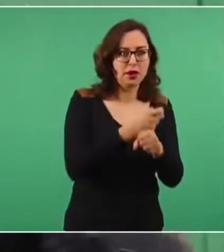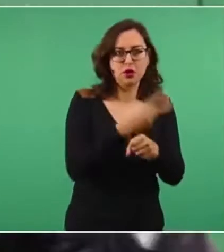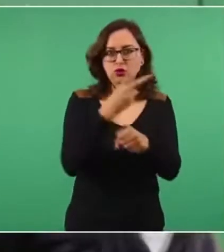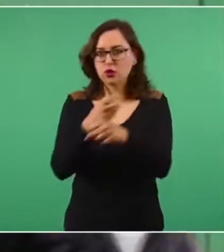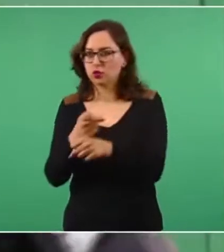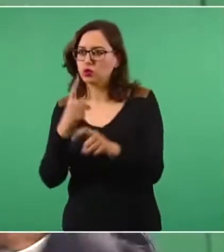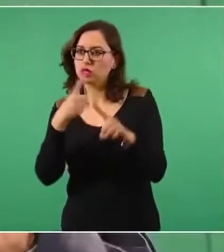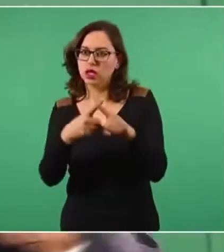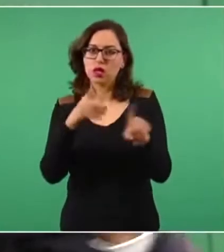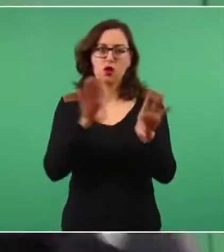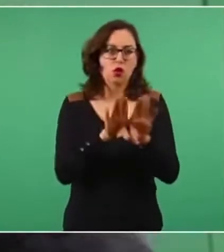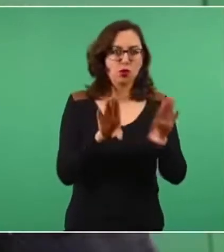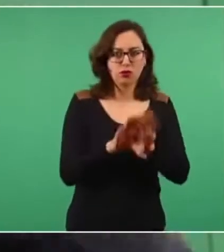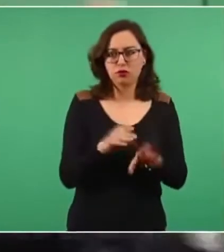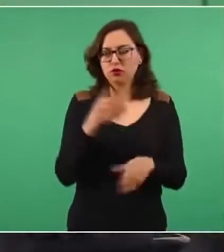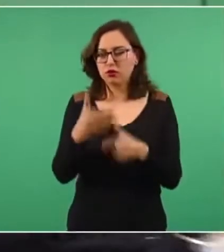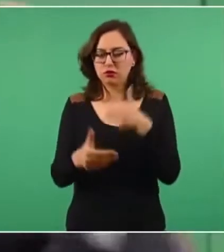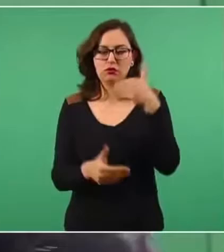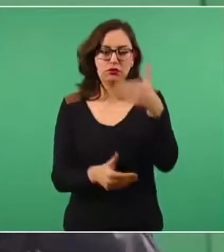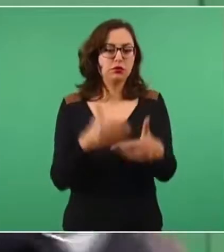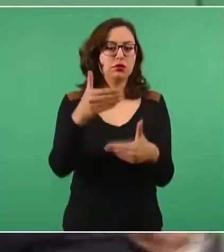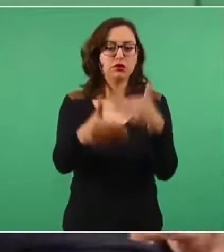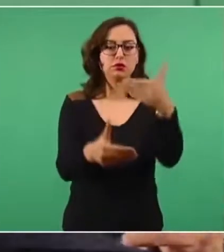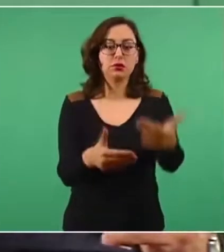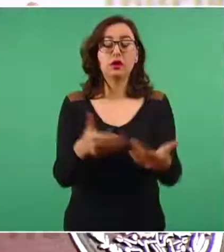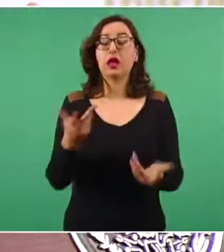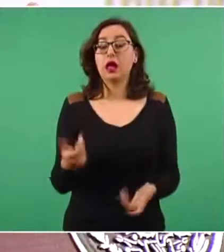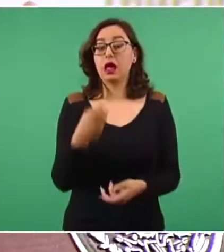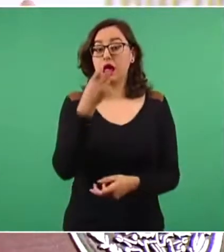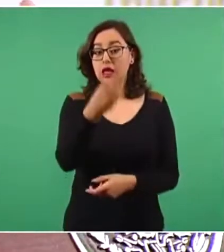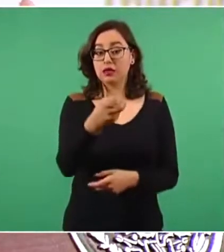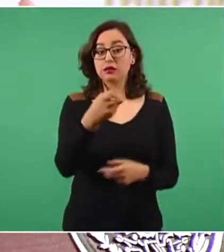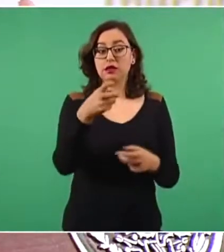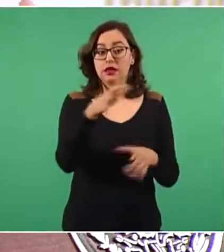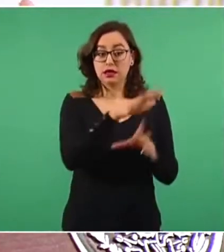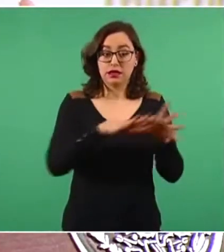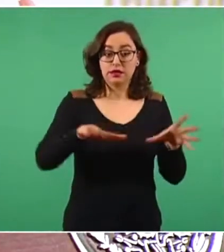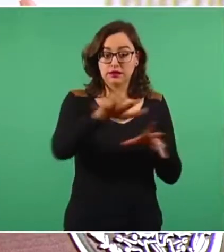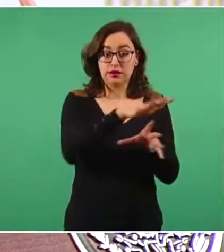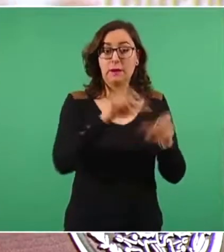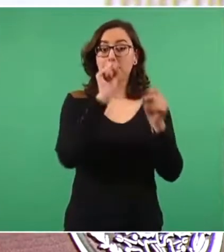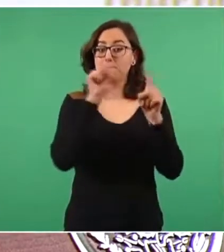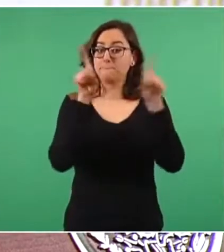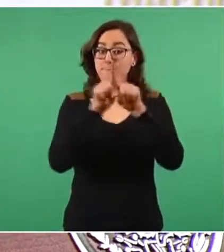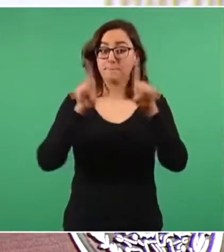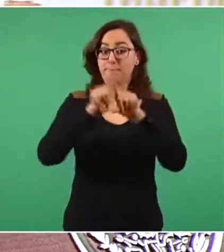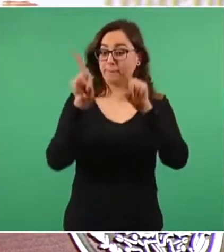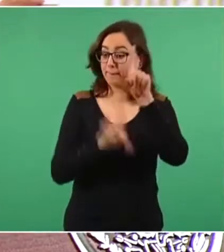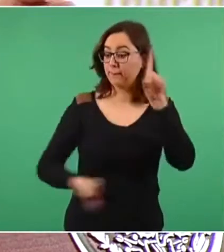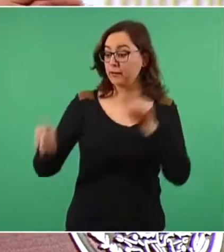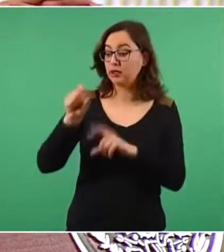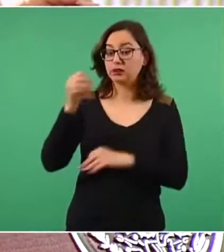y a todos los mexicanos que